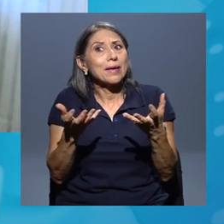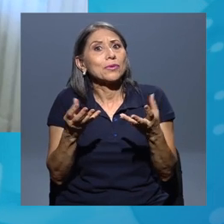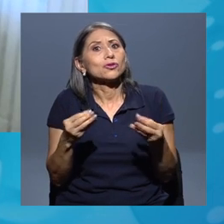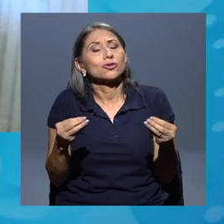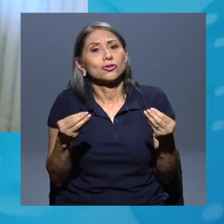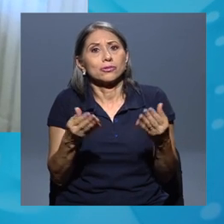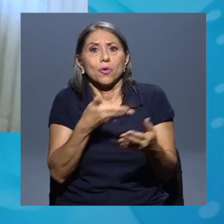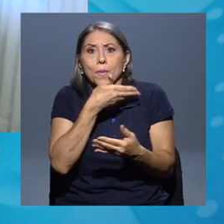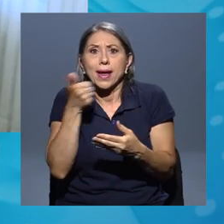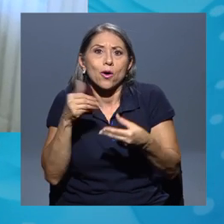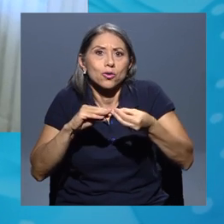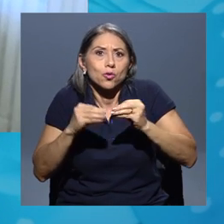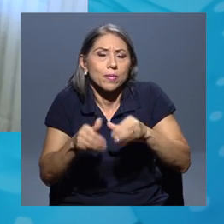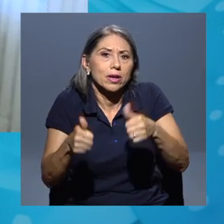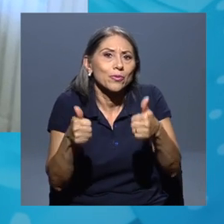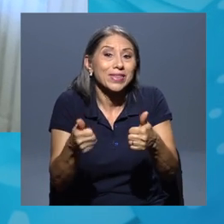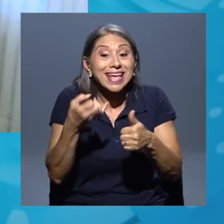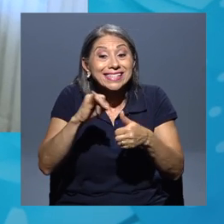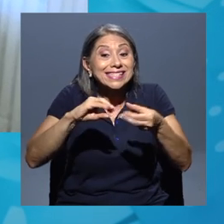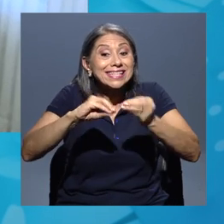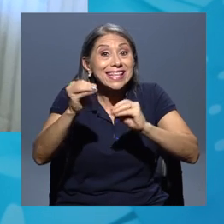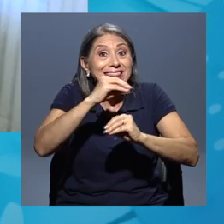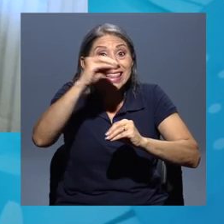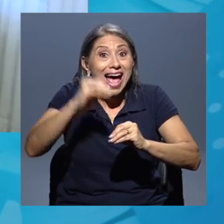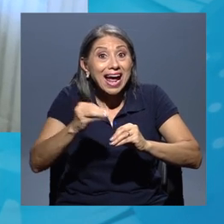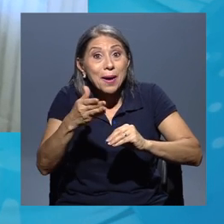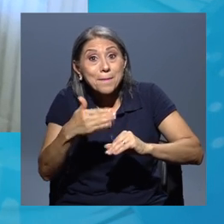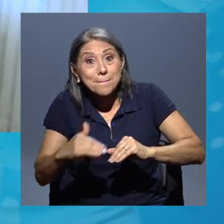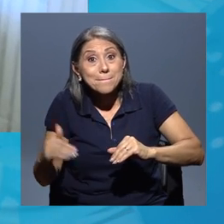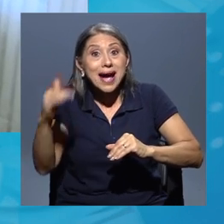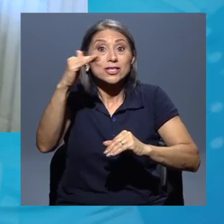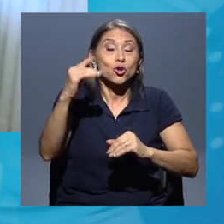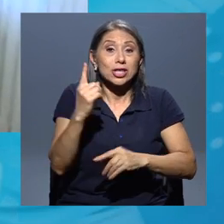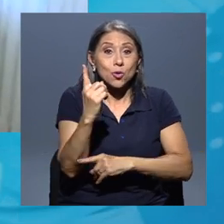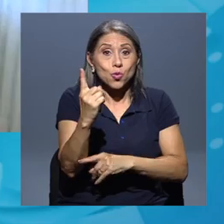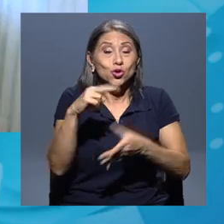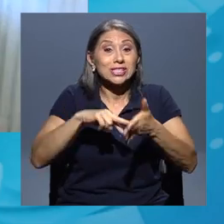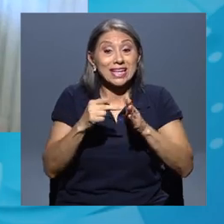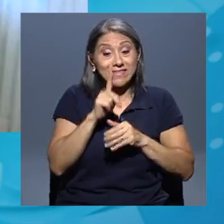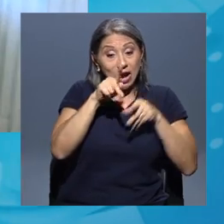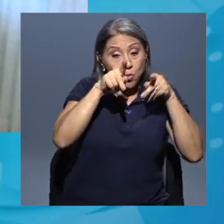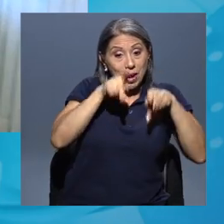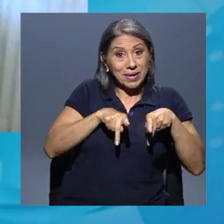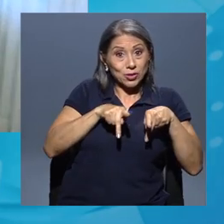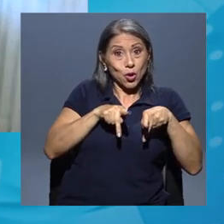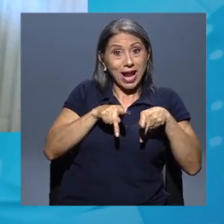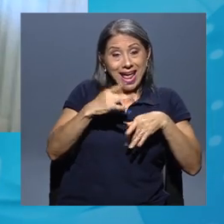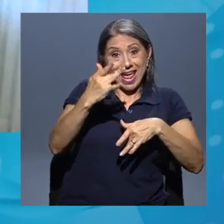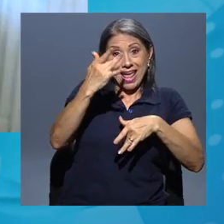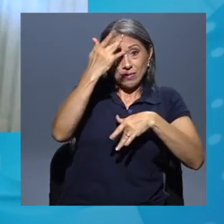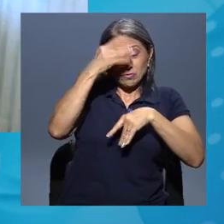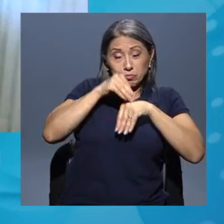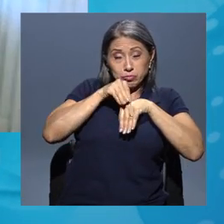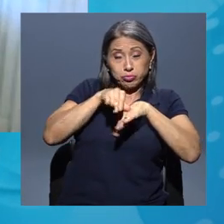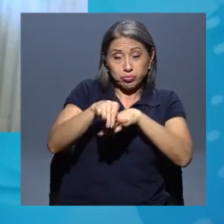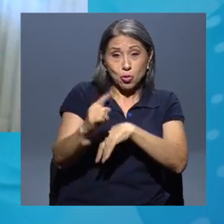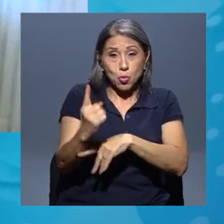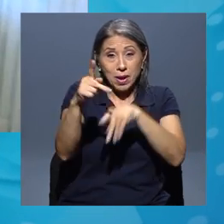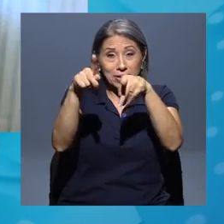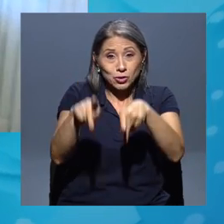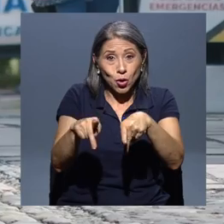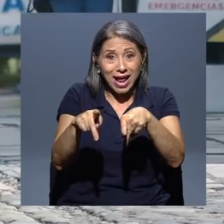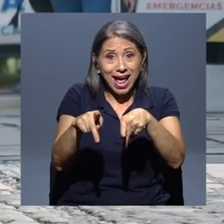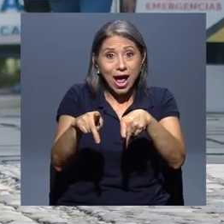que uno quiere decir que cada persona contagia a más de una otra persona y que va a haber